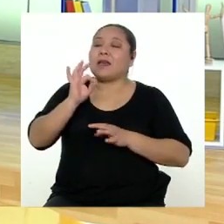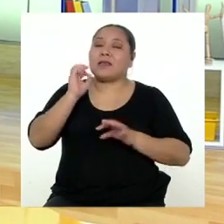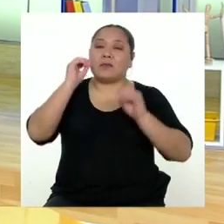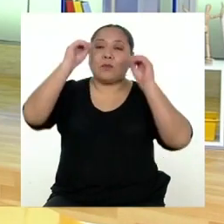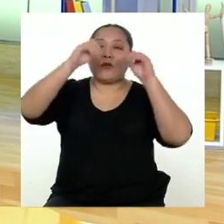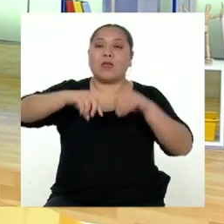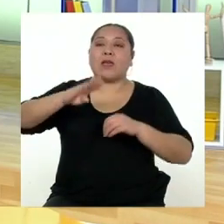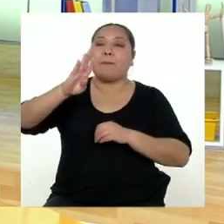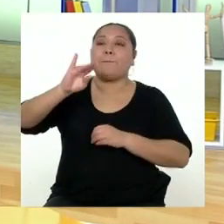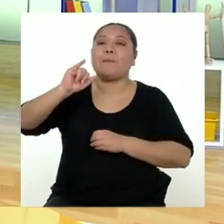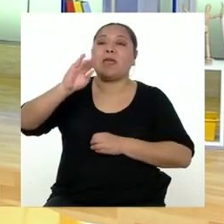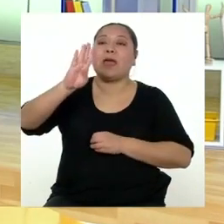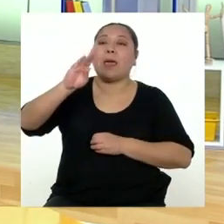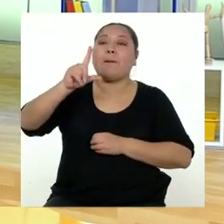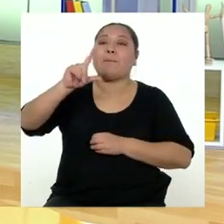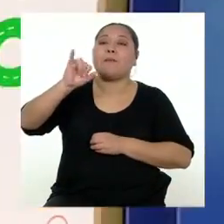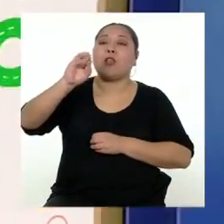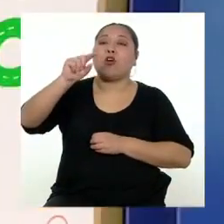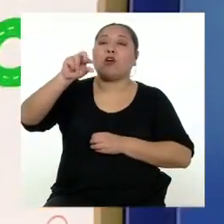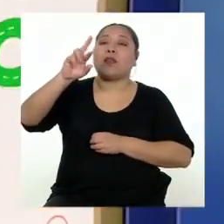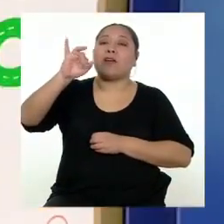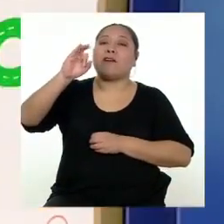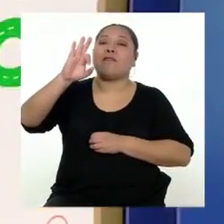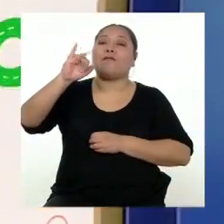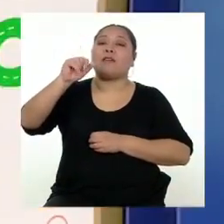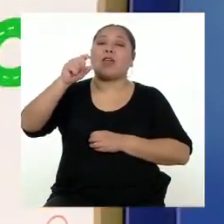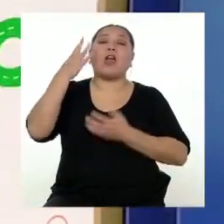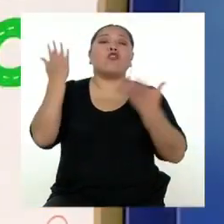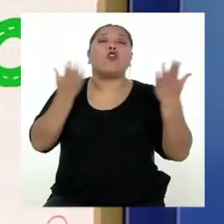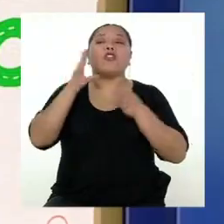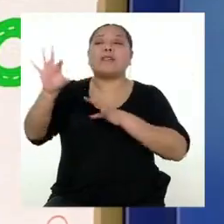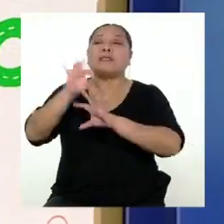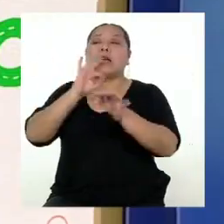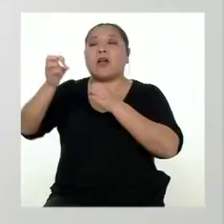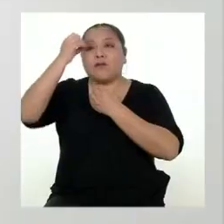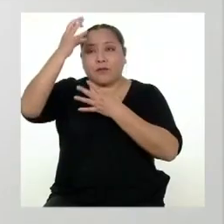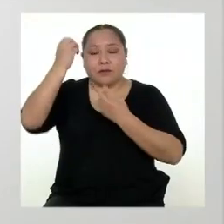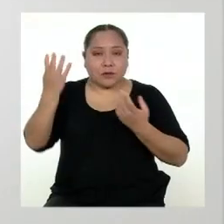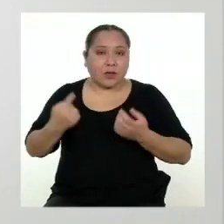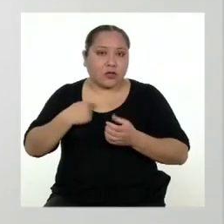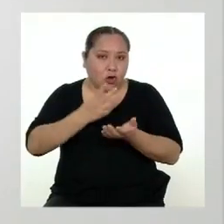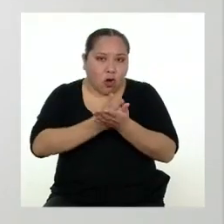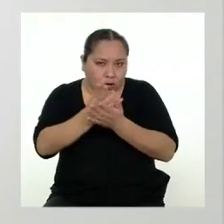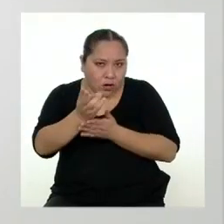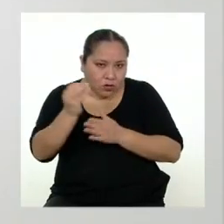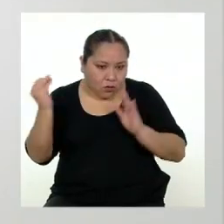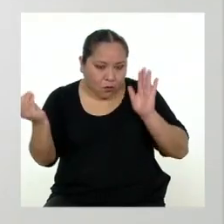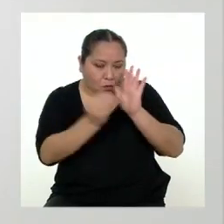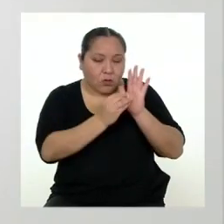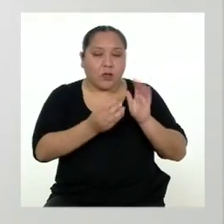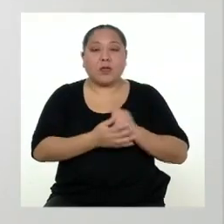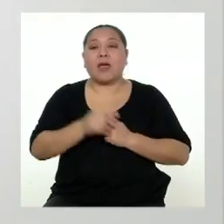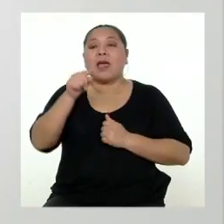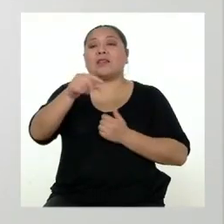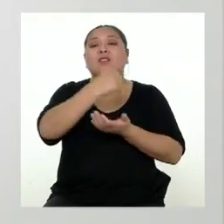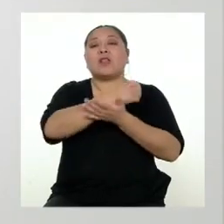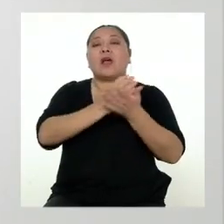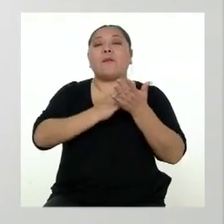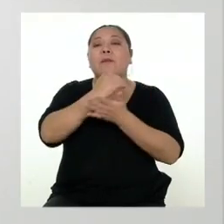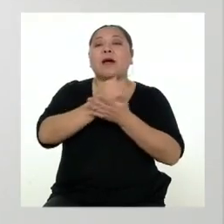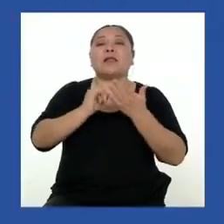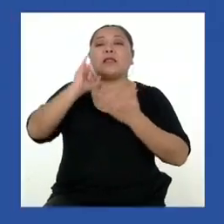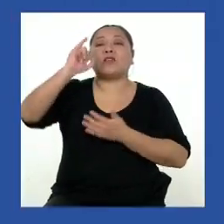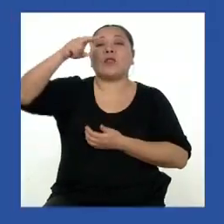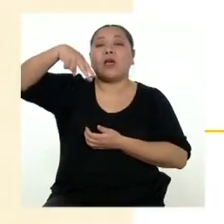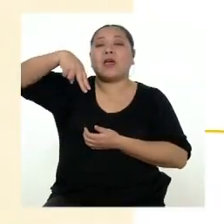¿De dónde he sacado la información? Hay que ser responsables y honestos, Perú, querido. Entonces, estas serían las partes de una